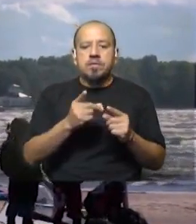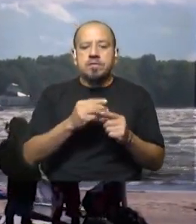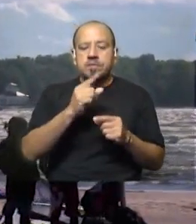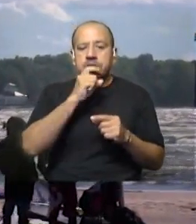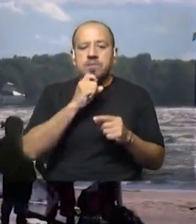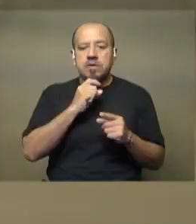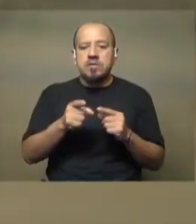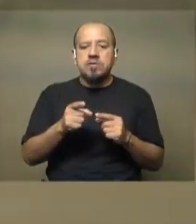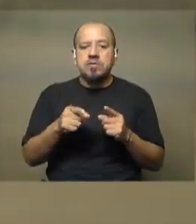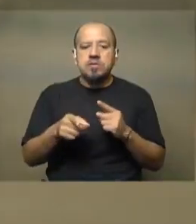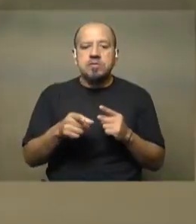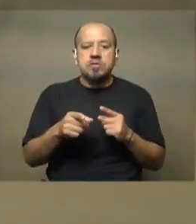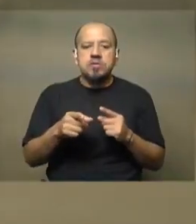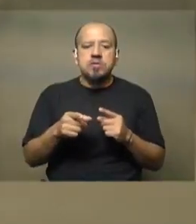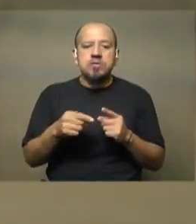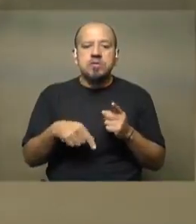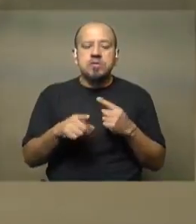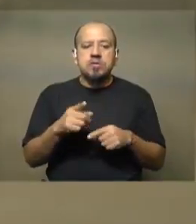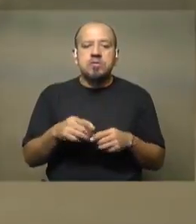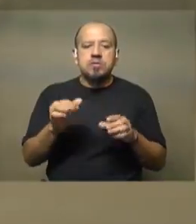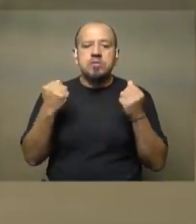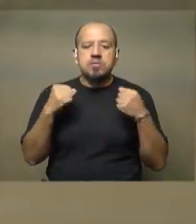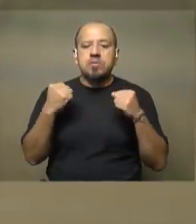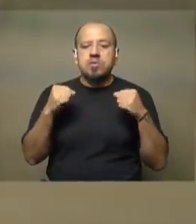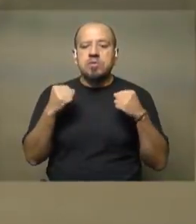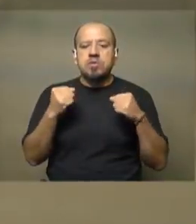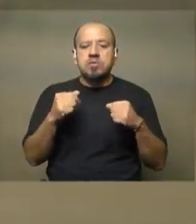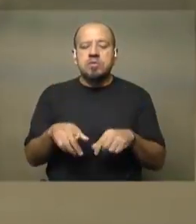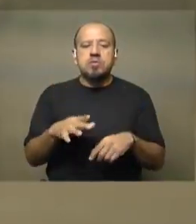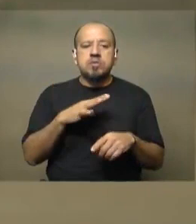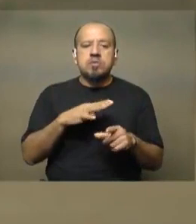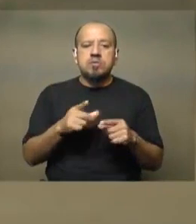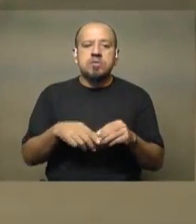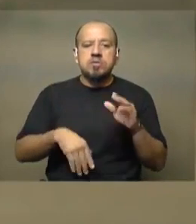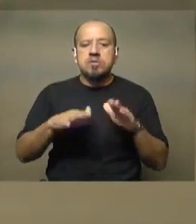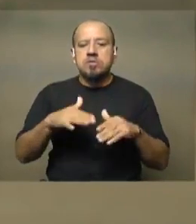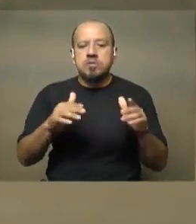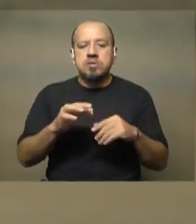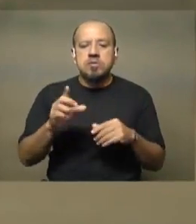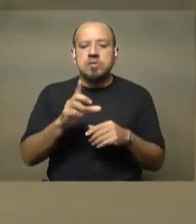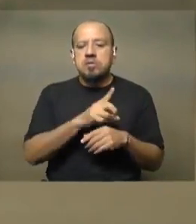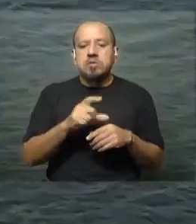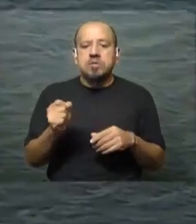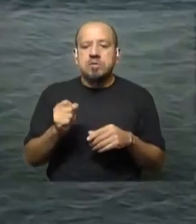marzo y la cantidad de deportistas pueden ser de algunas decenas hasta a veces 100 deportistas.